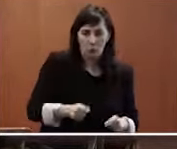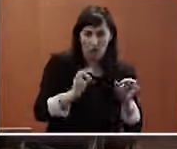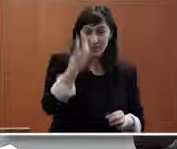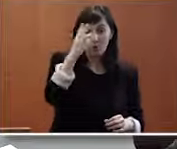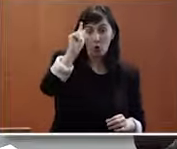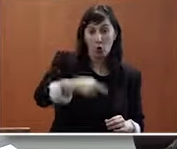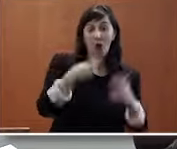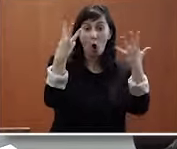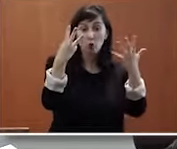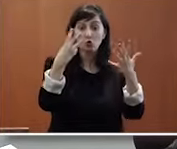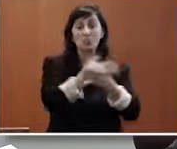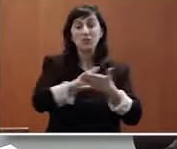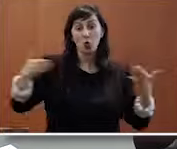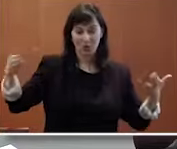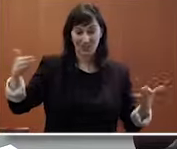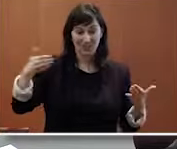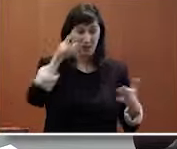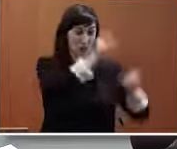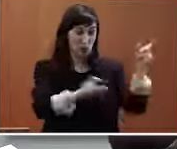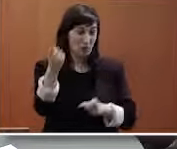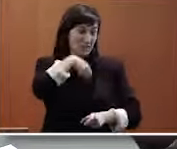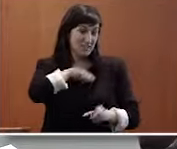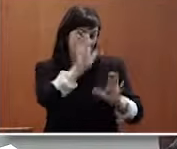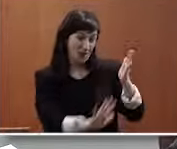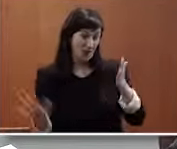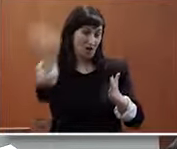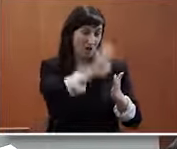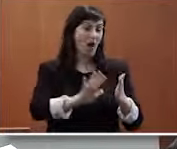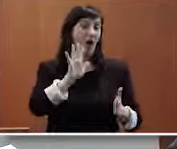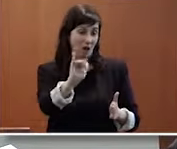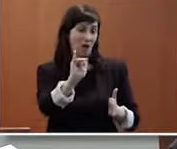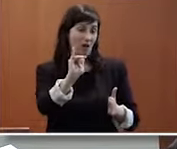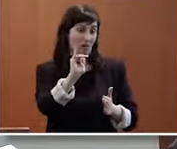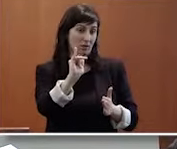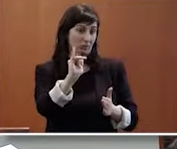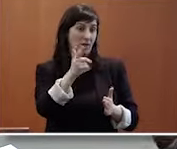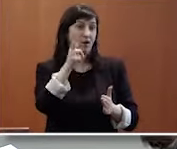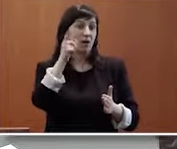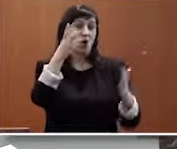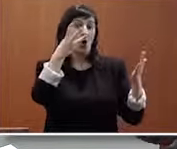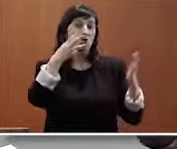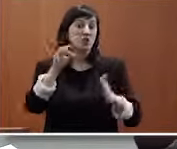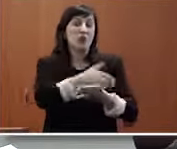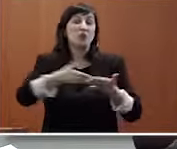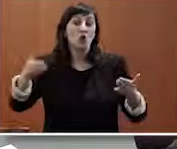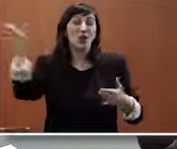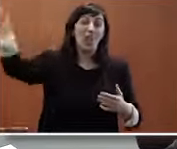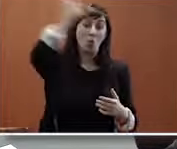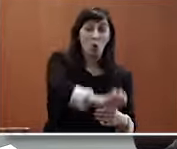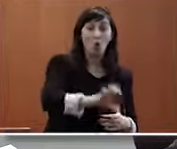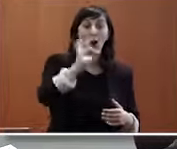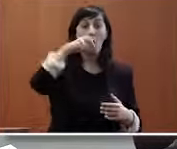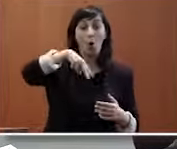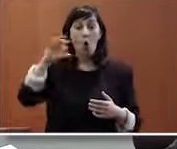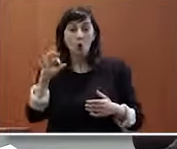,8 millones de personas en España son 80 personas en Europa y dice la OMS